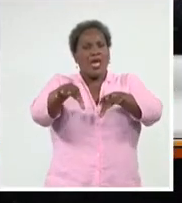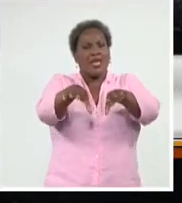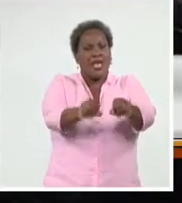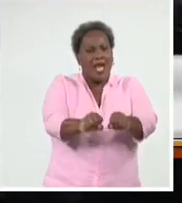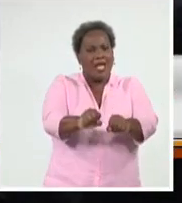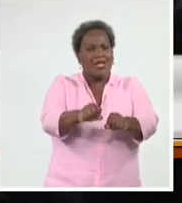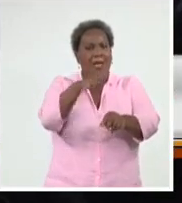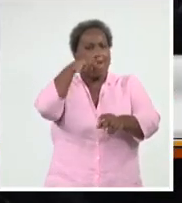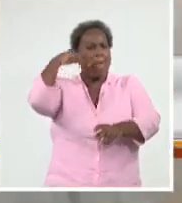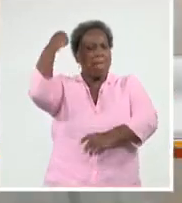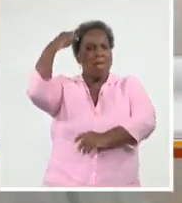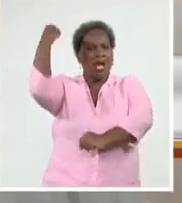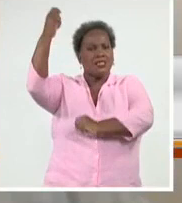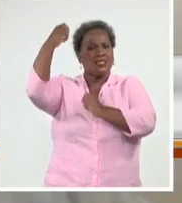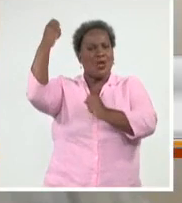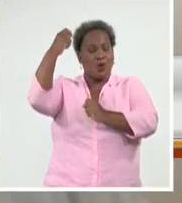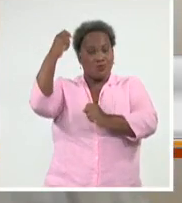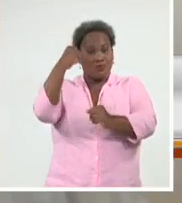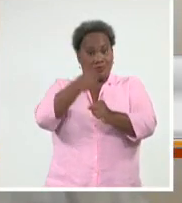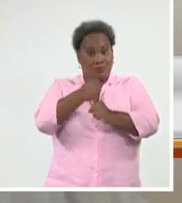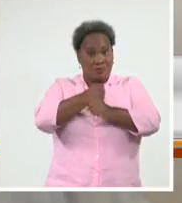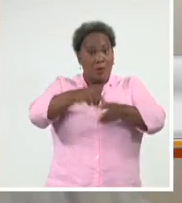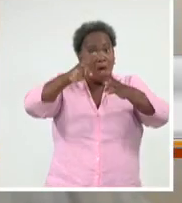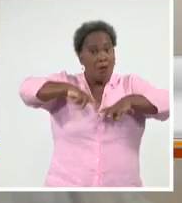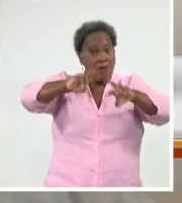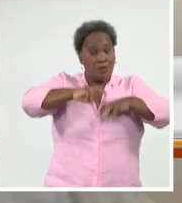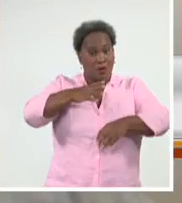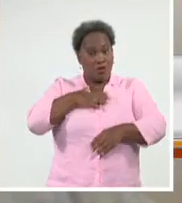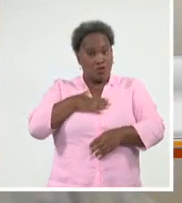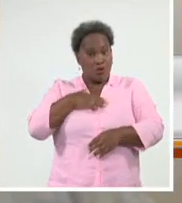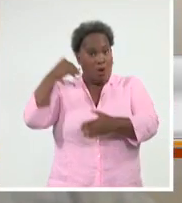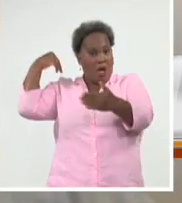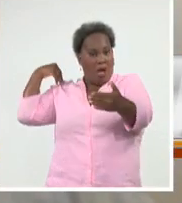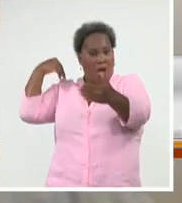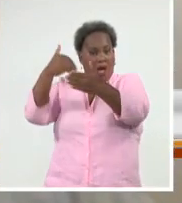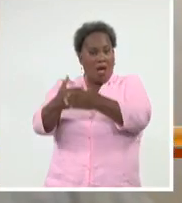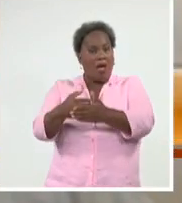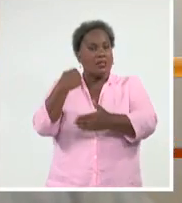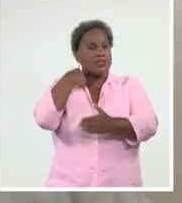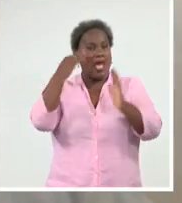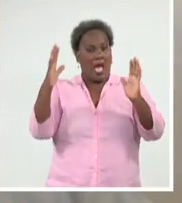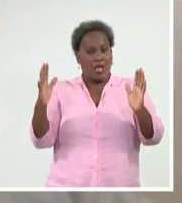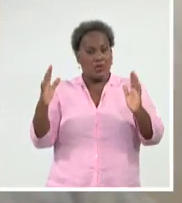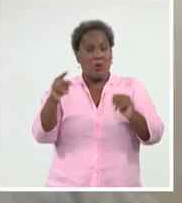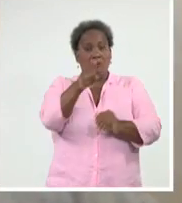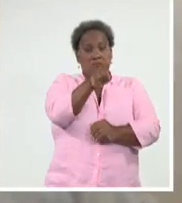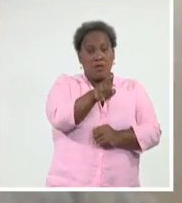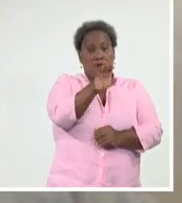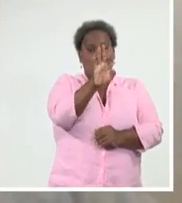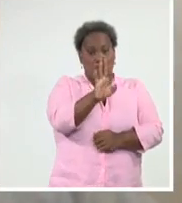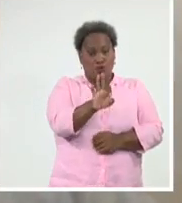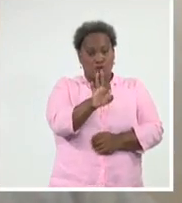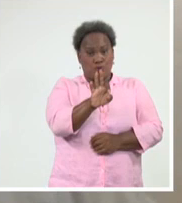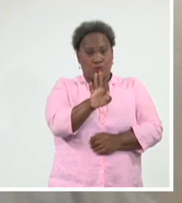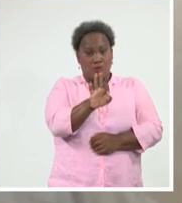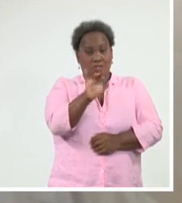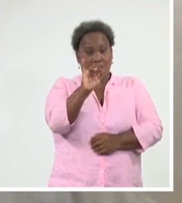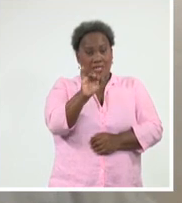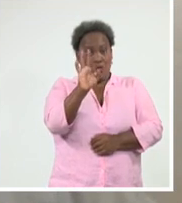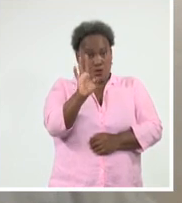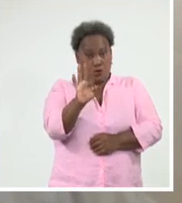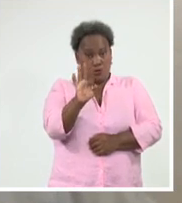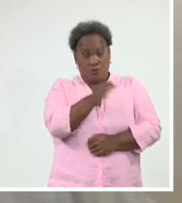Maceo. Es un trabajo investigativo que vengo haciendo desde hace algunos años, que abarca el periodo de 1868